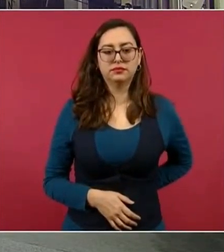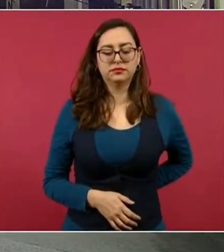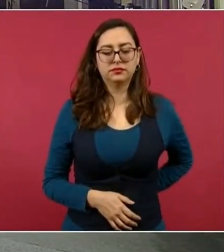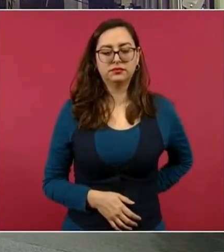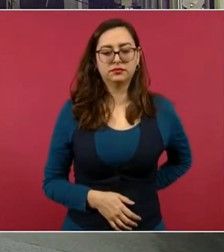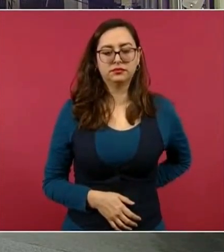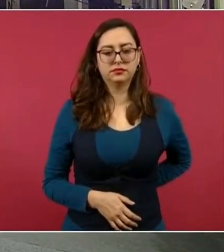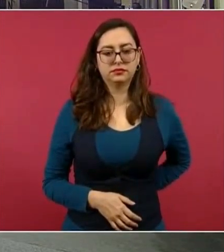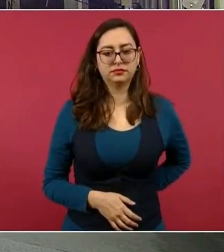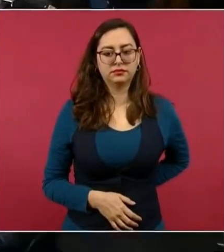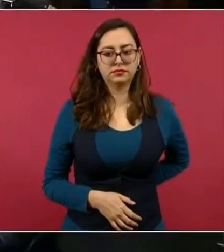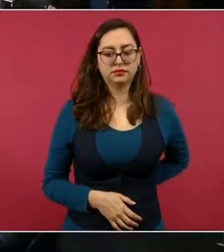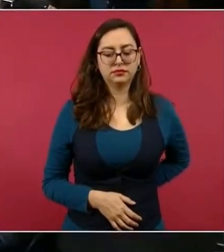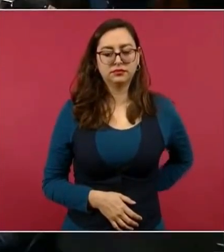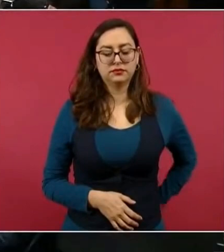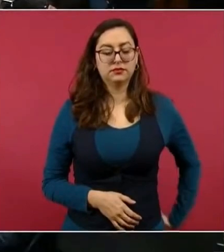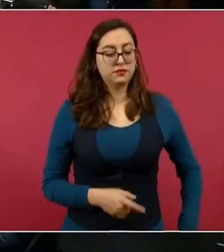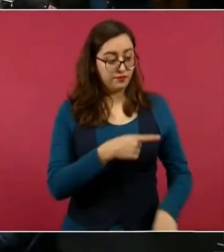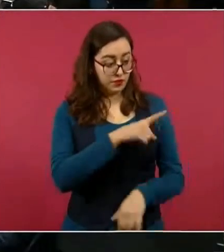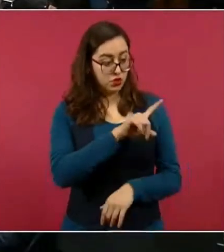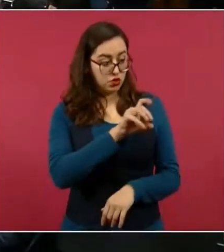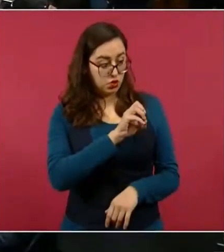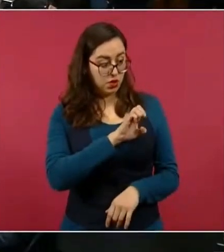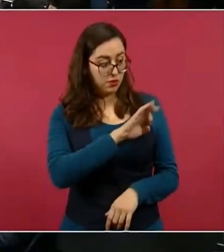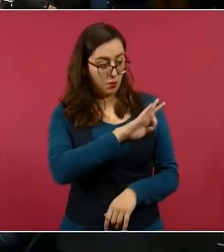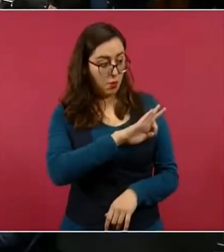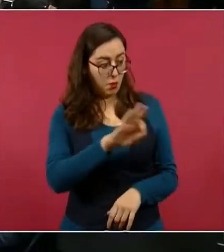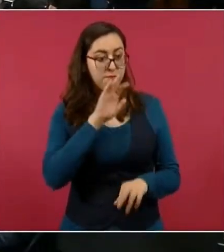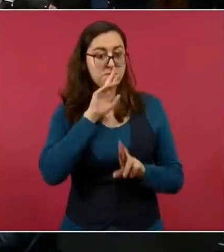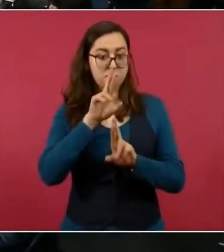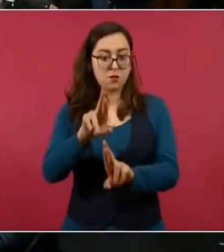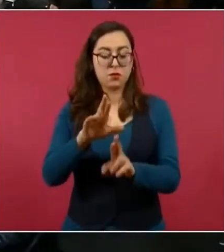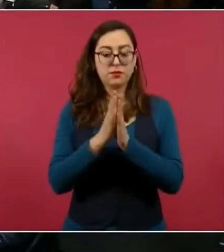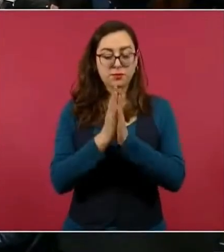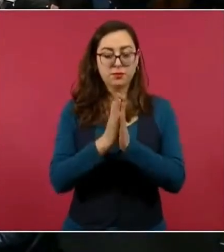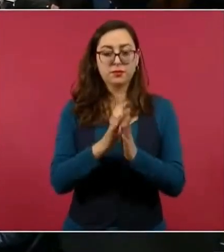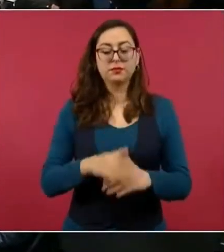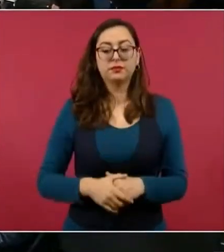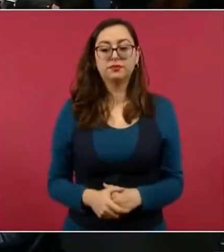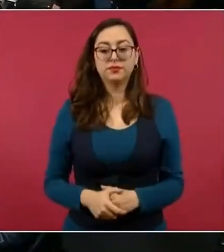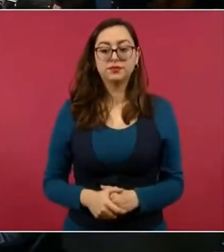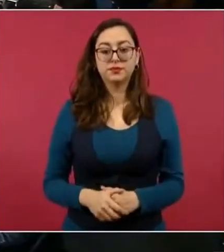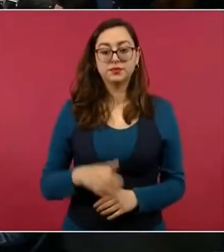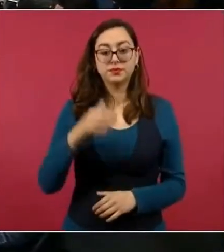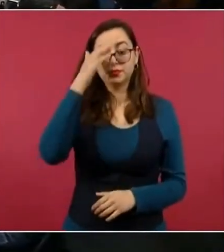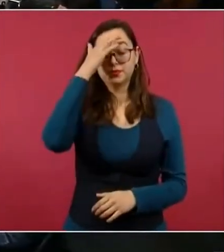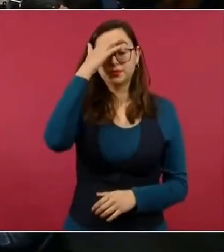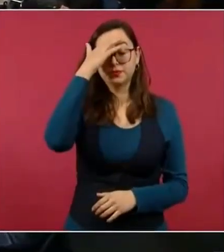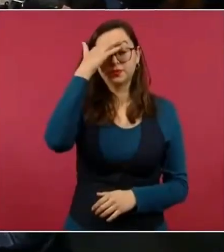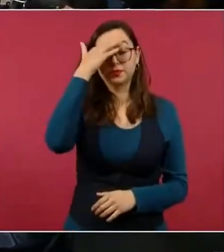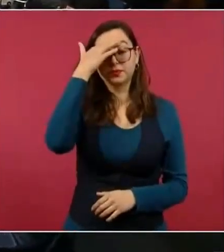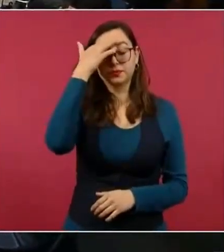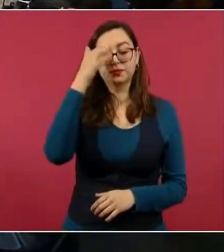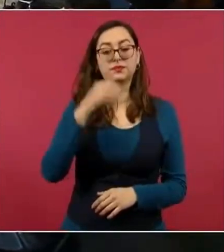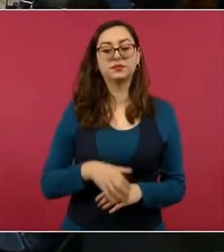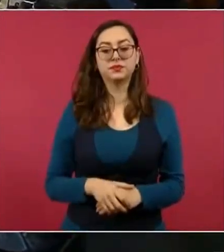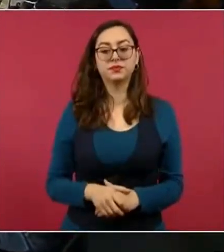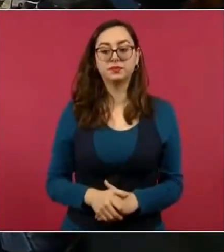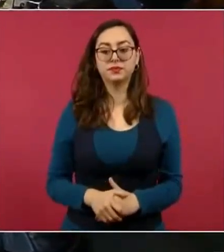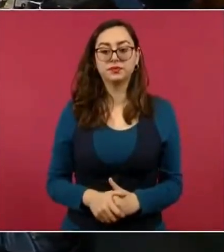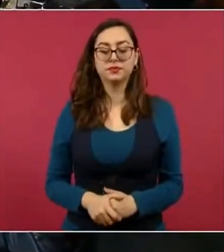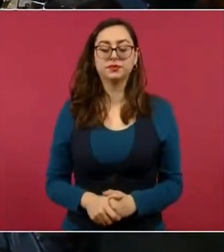José, puede responder, porque lo de la denuncia, básicamente. Sí, claro.